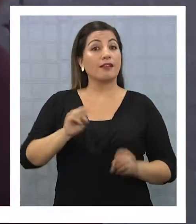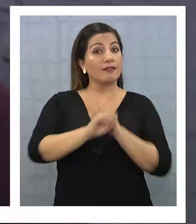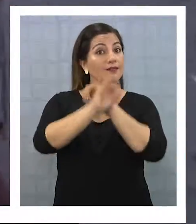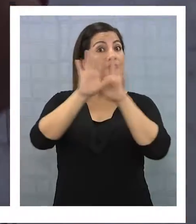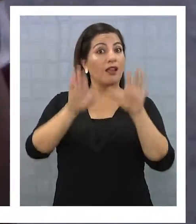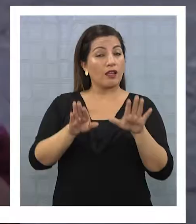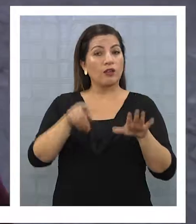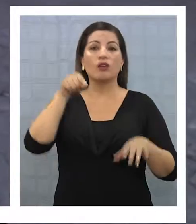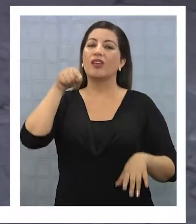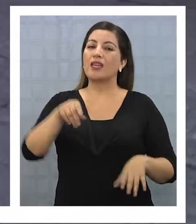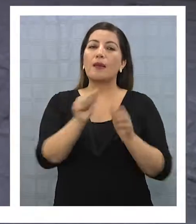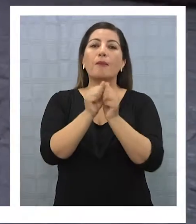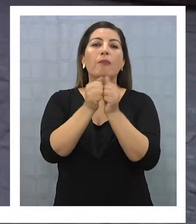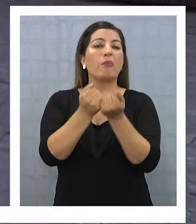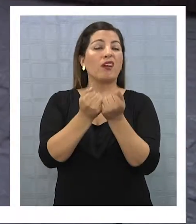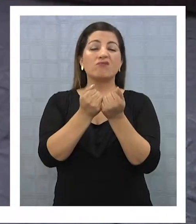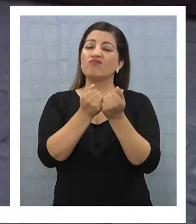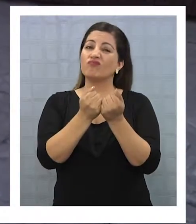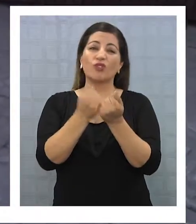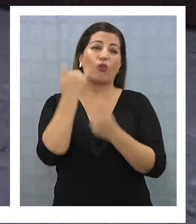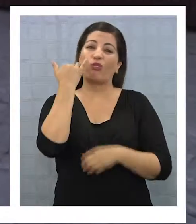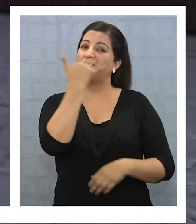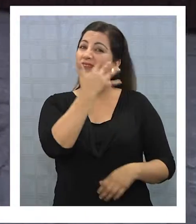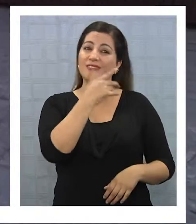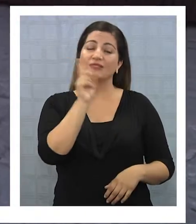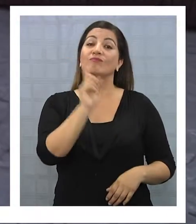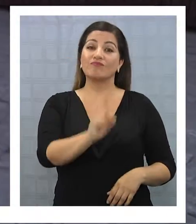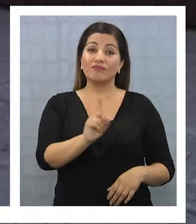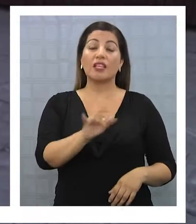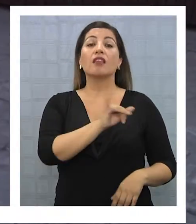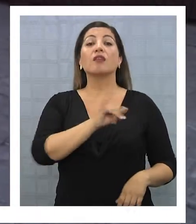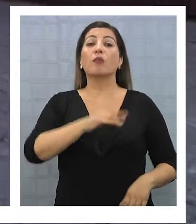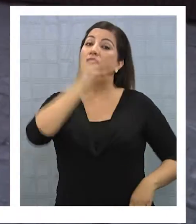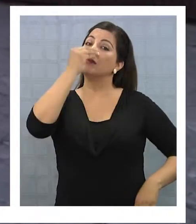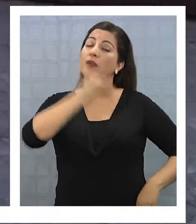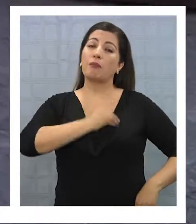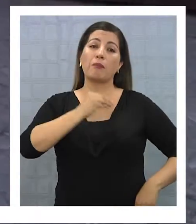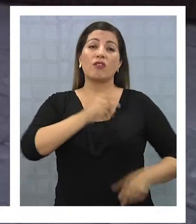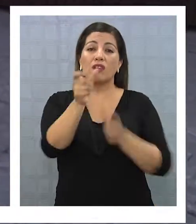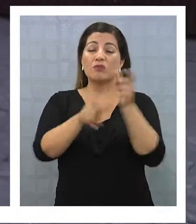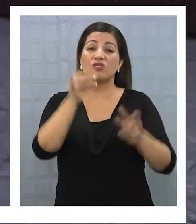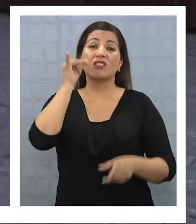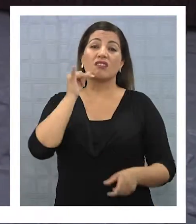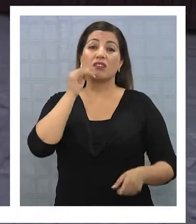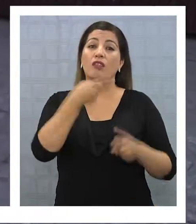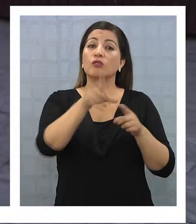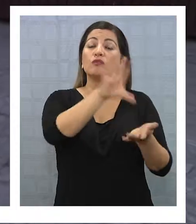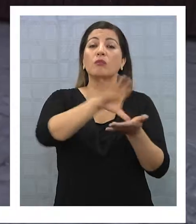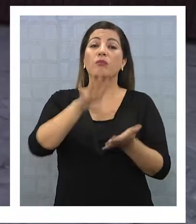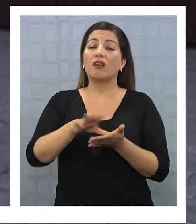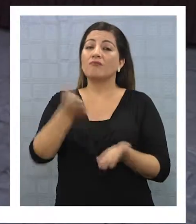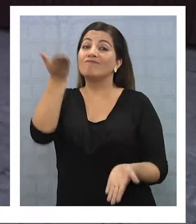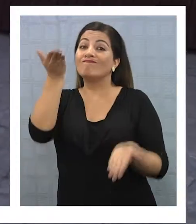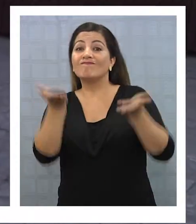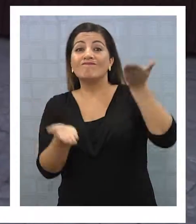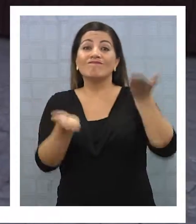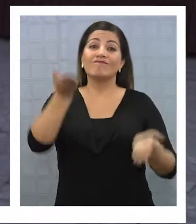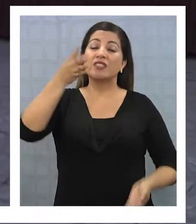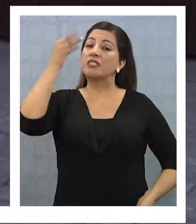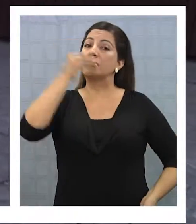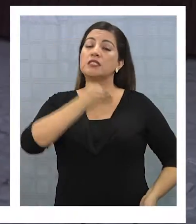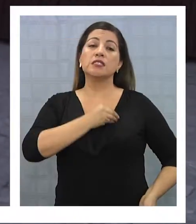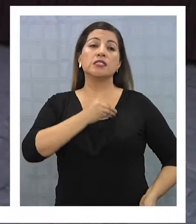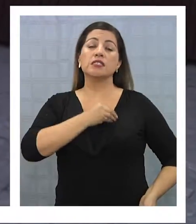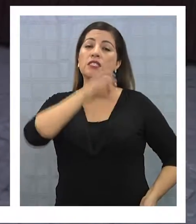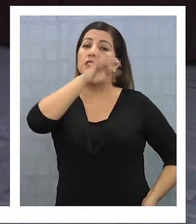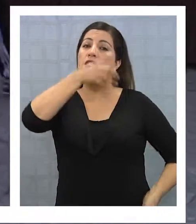Claramente, hoy la marraqueta no estuvo para nada crujiente y pasadas las penas, iquiqueños y extranjeros hacen un balance de la triste